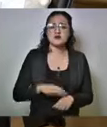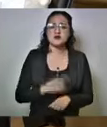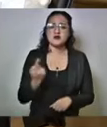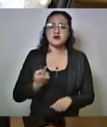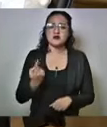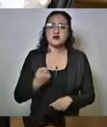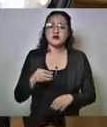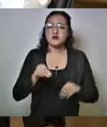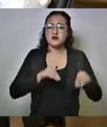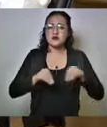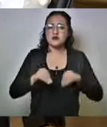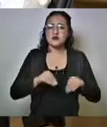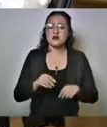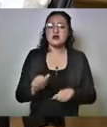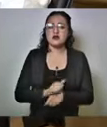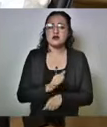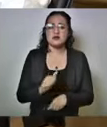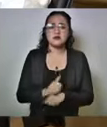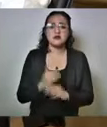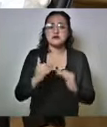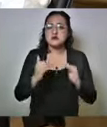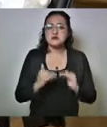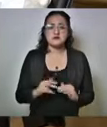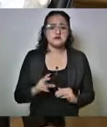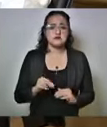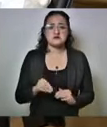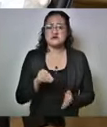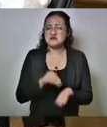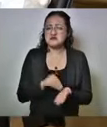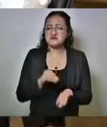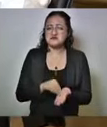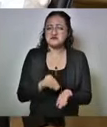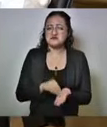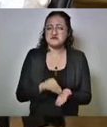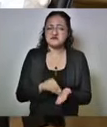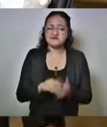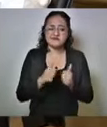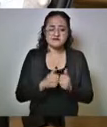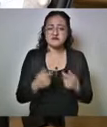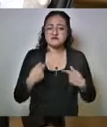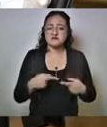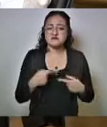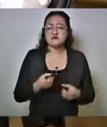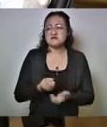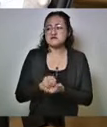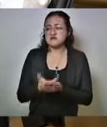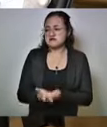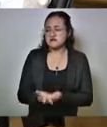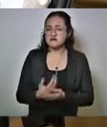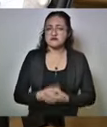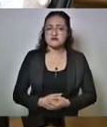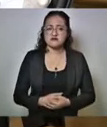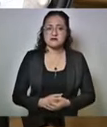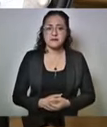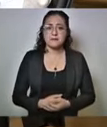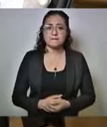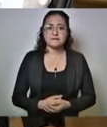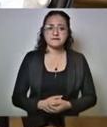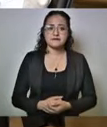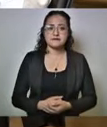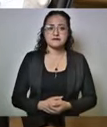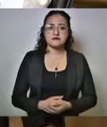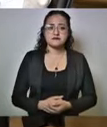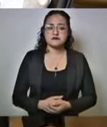vehicular no baja, no baja de las proyecciones,